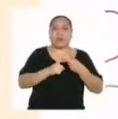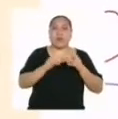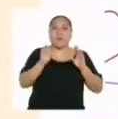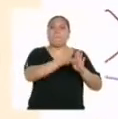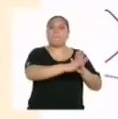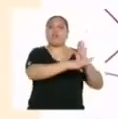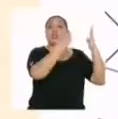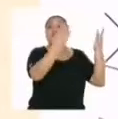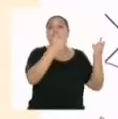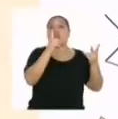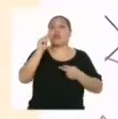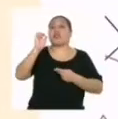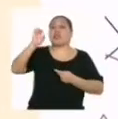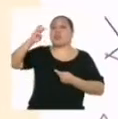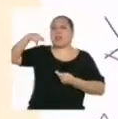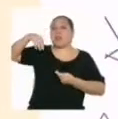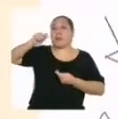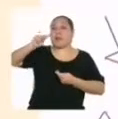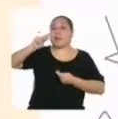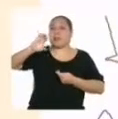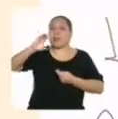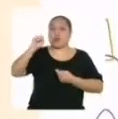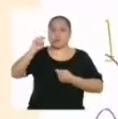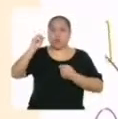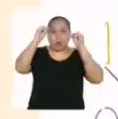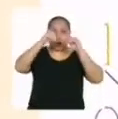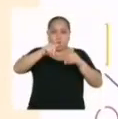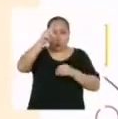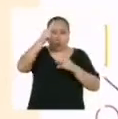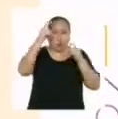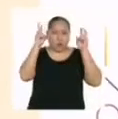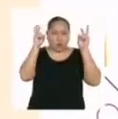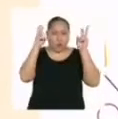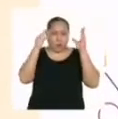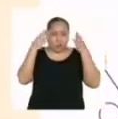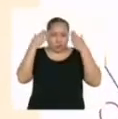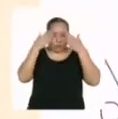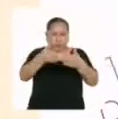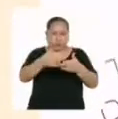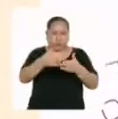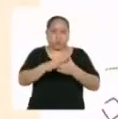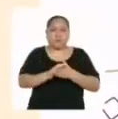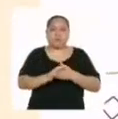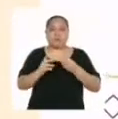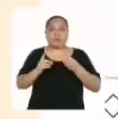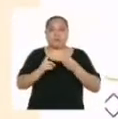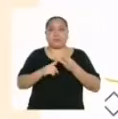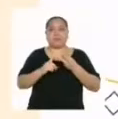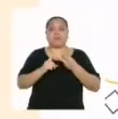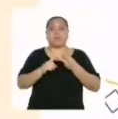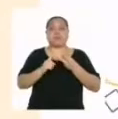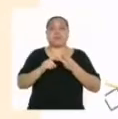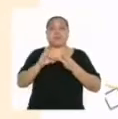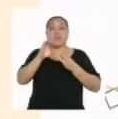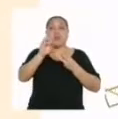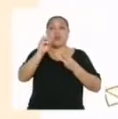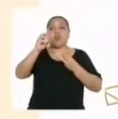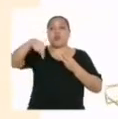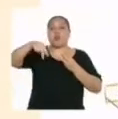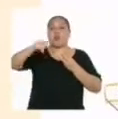temáticos, que se enfocan en un tema específico. Hay también los de